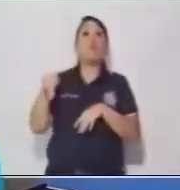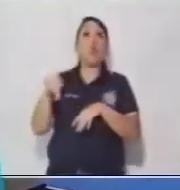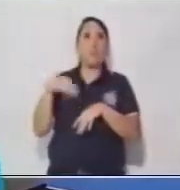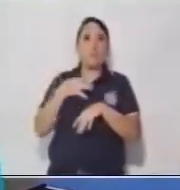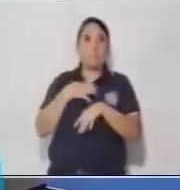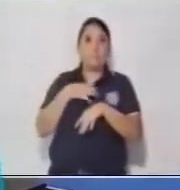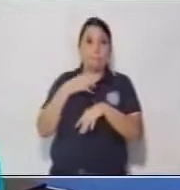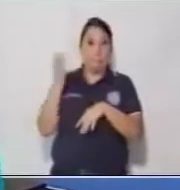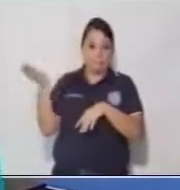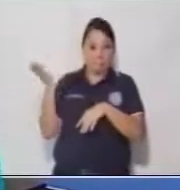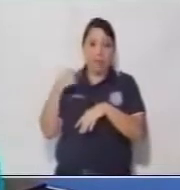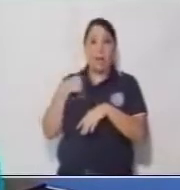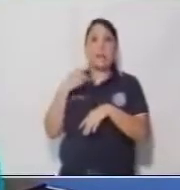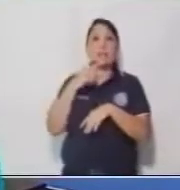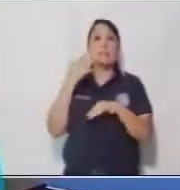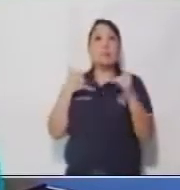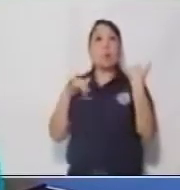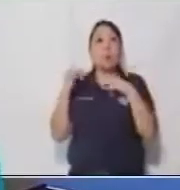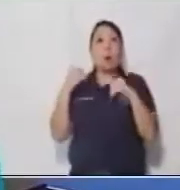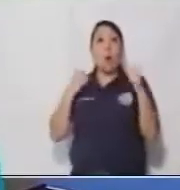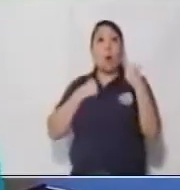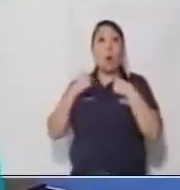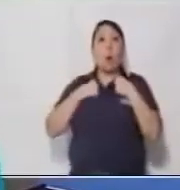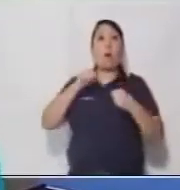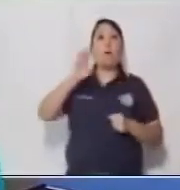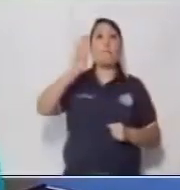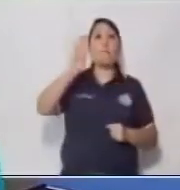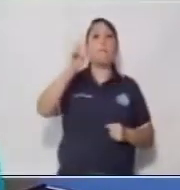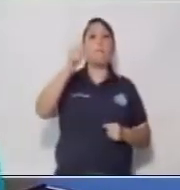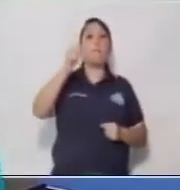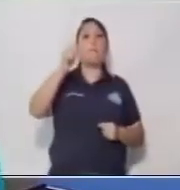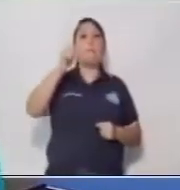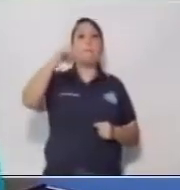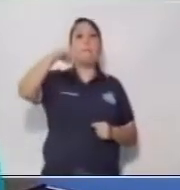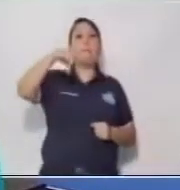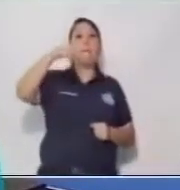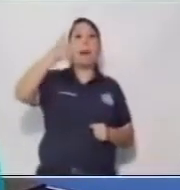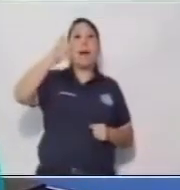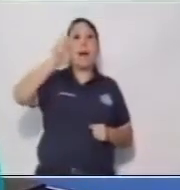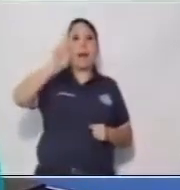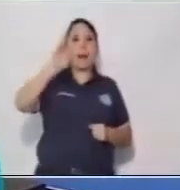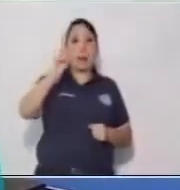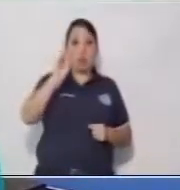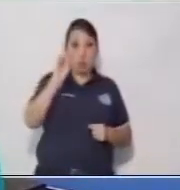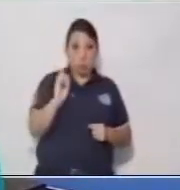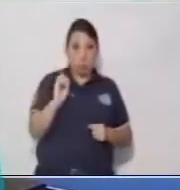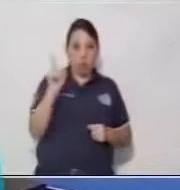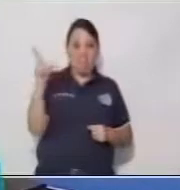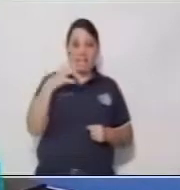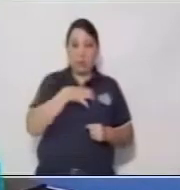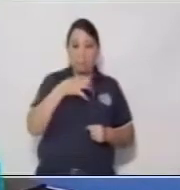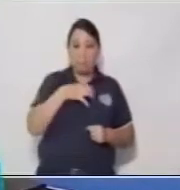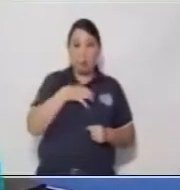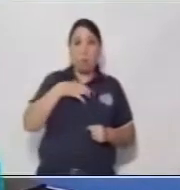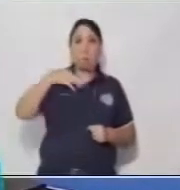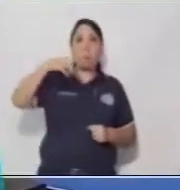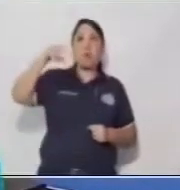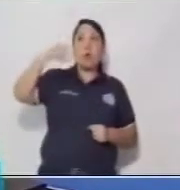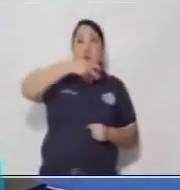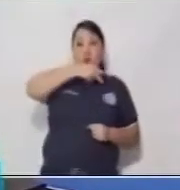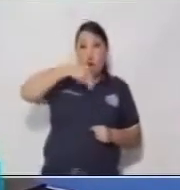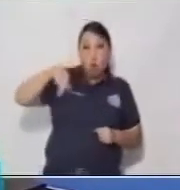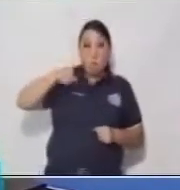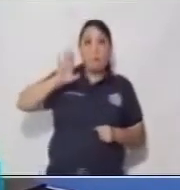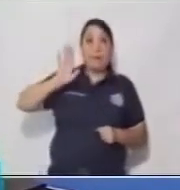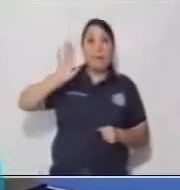Y este juguete se llama pardo. Y pardo es un sustantivo propio. ¿Por qué? Porque vamos